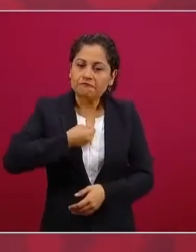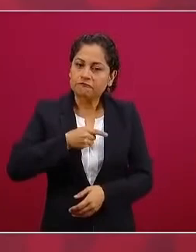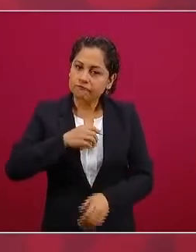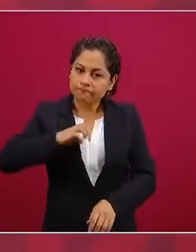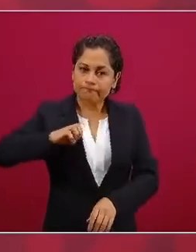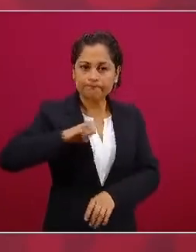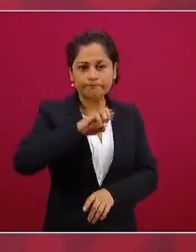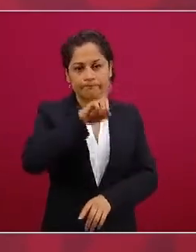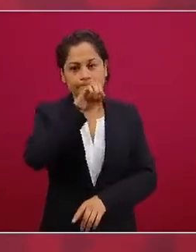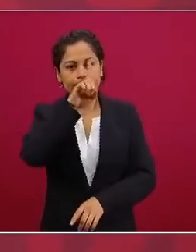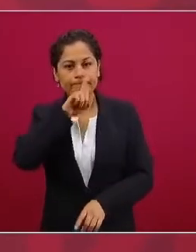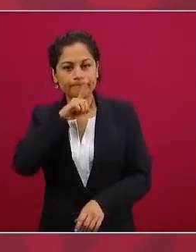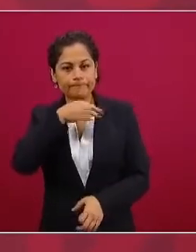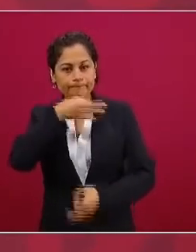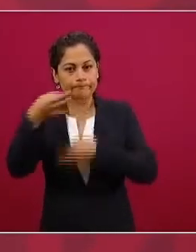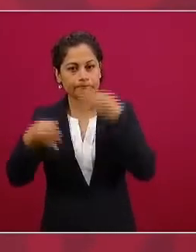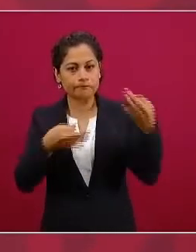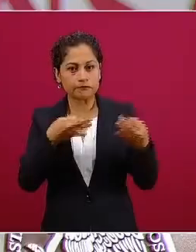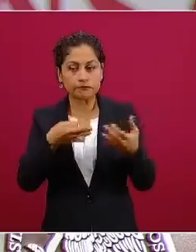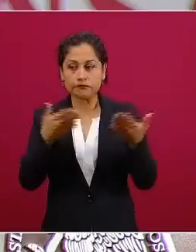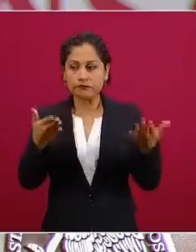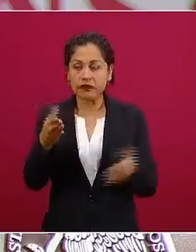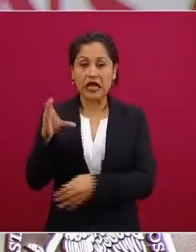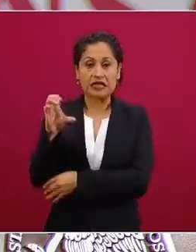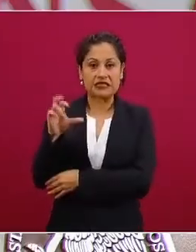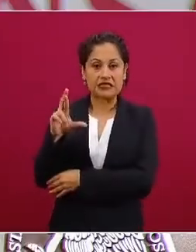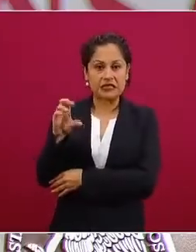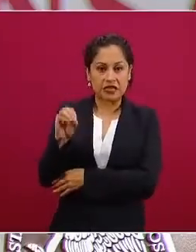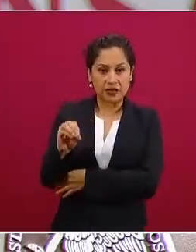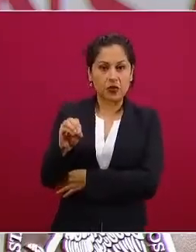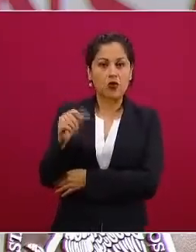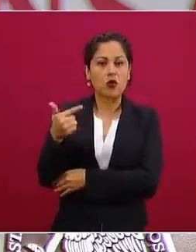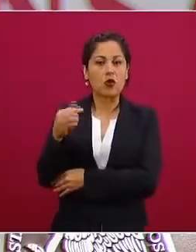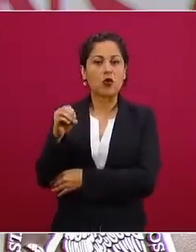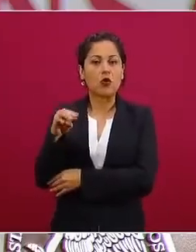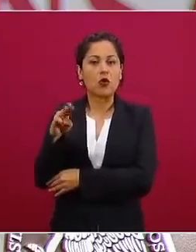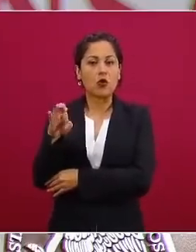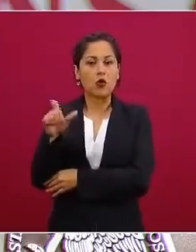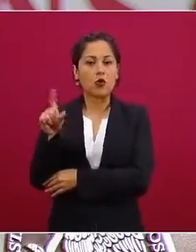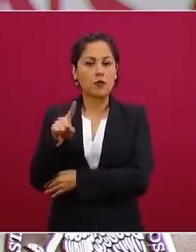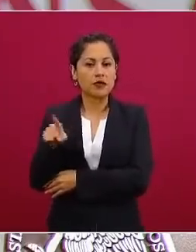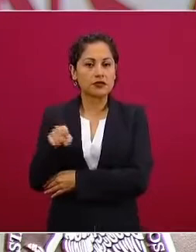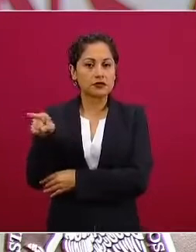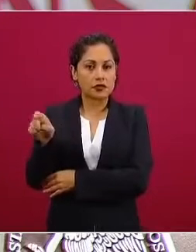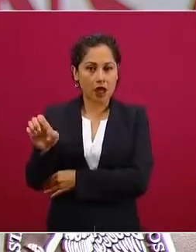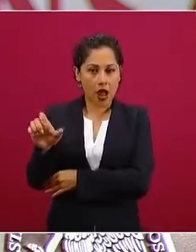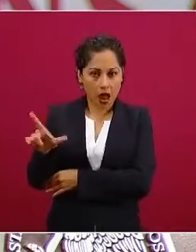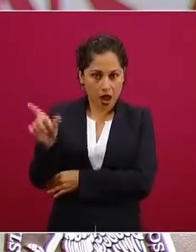Ciro Gómez Leiva venía de un periodismo